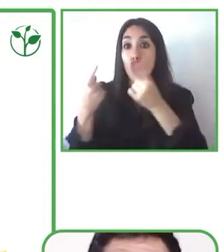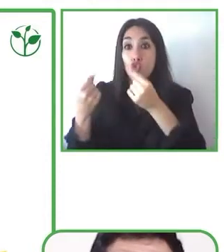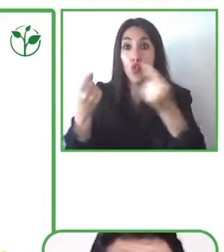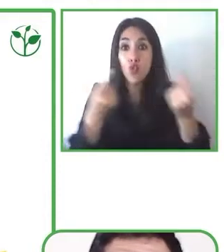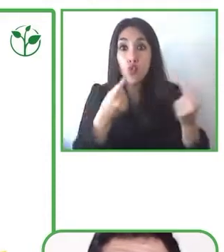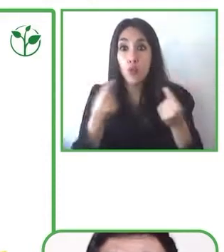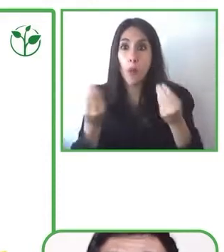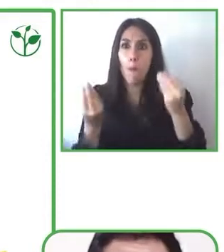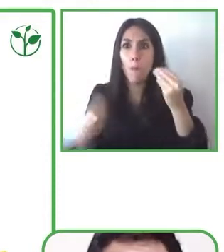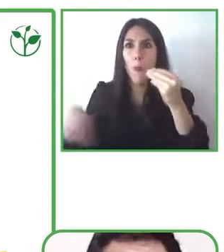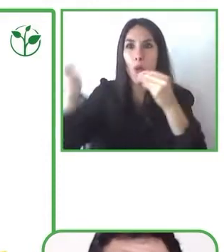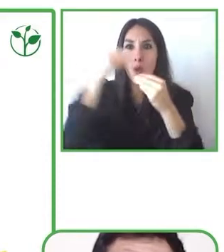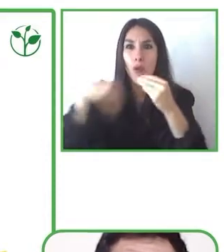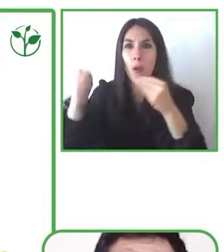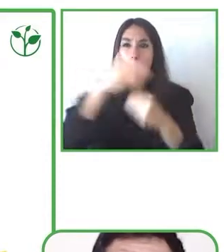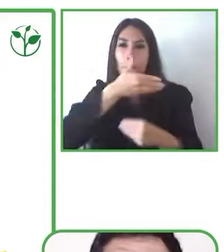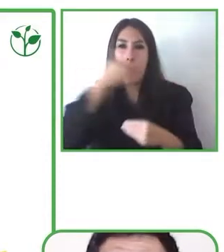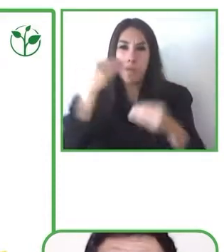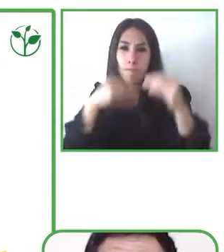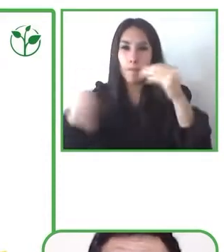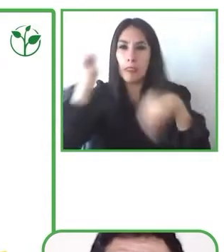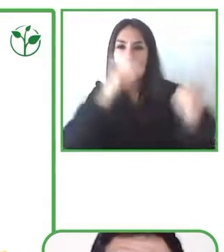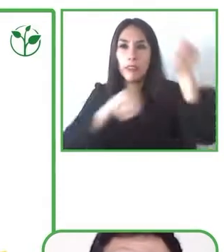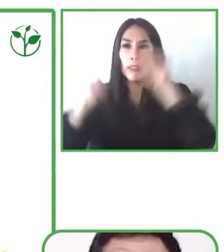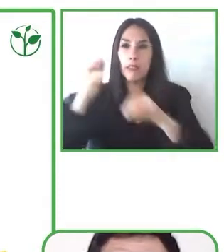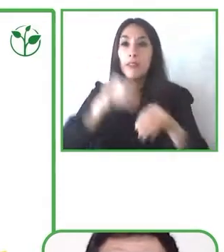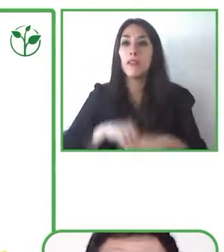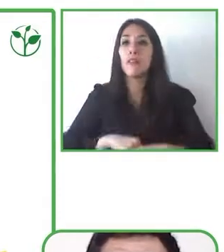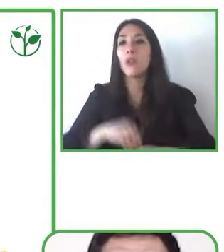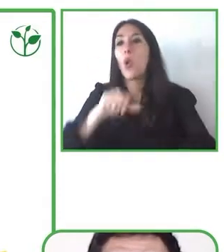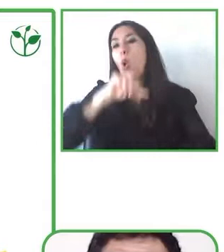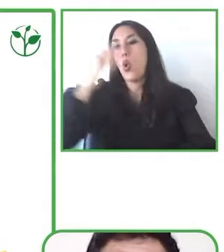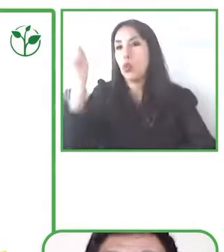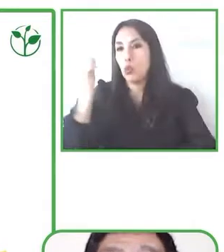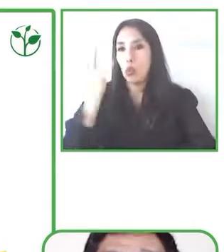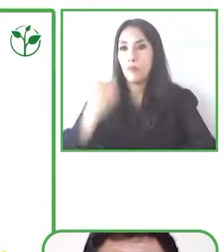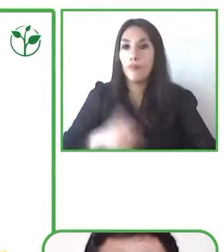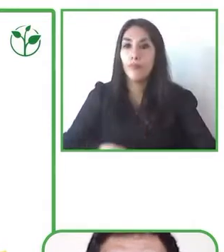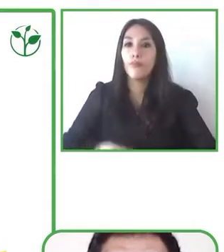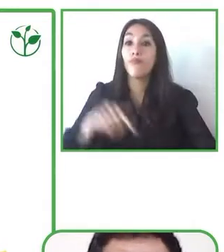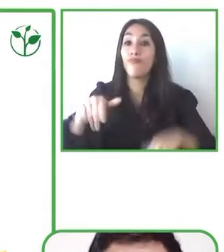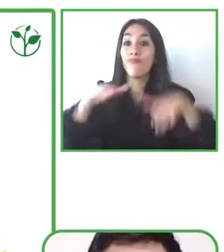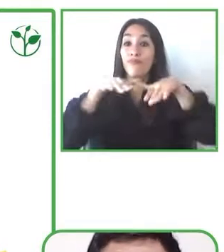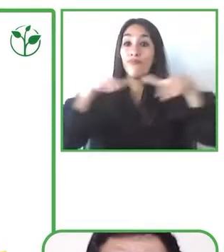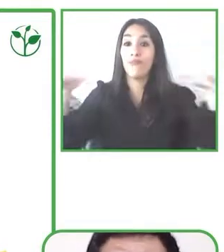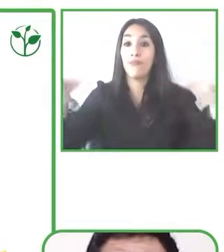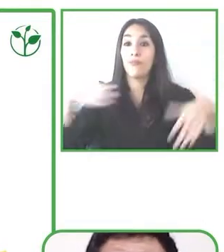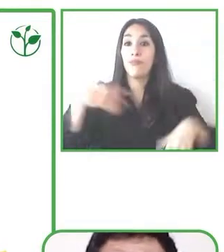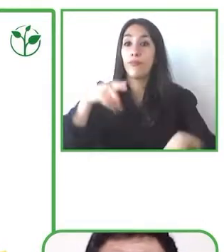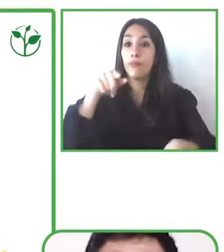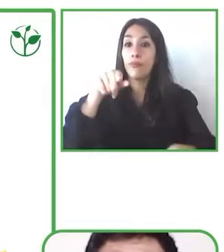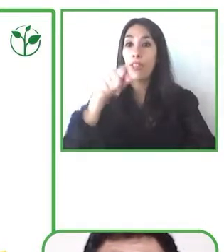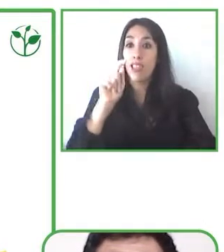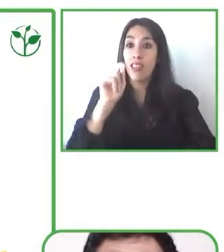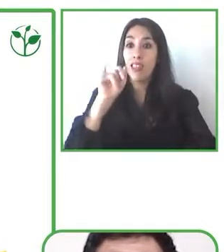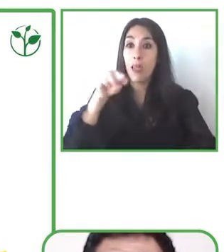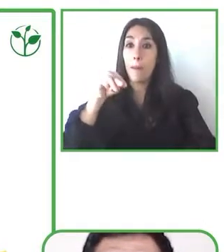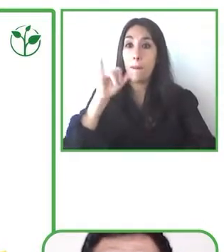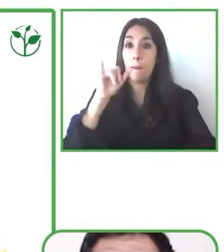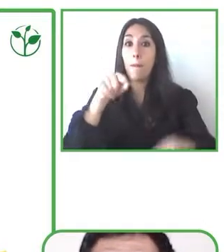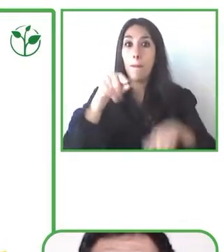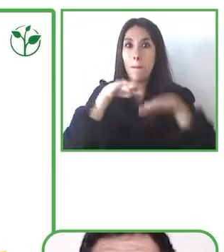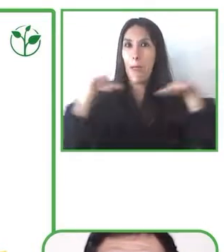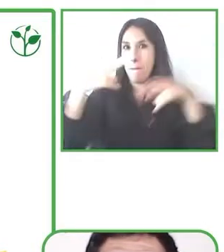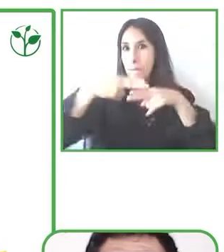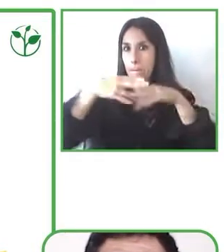Tiny Table. También hemos hecho la transferencia de este modelo de escritorio virtual, ahora también al aprendizaje de las matemáticas